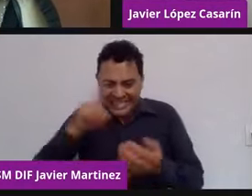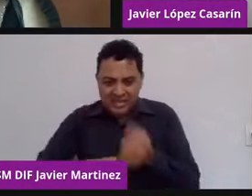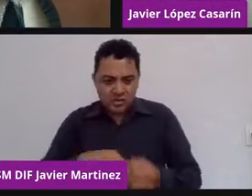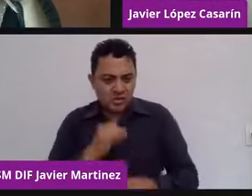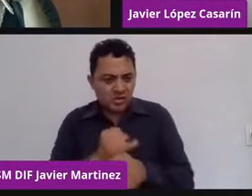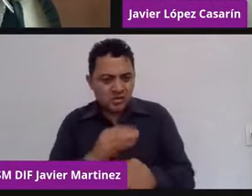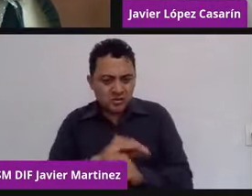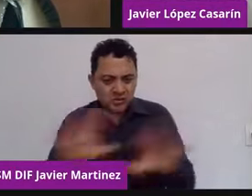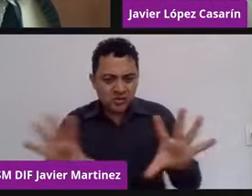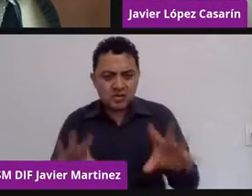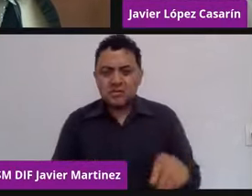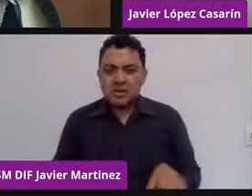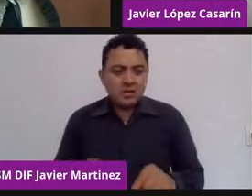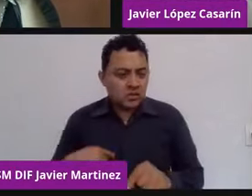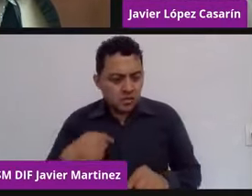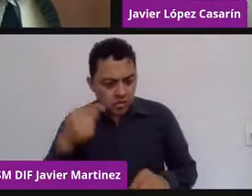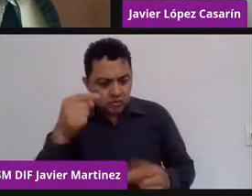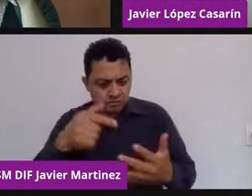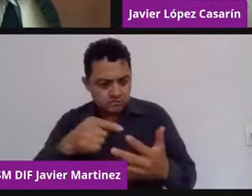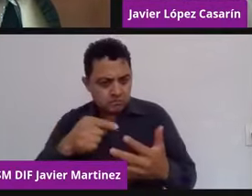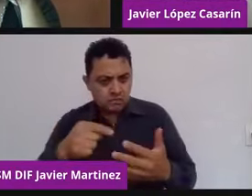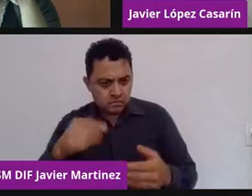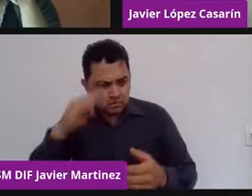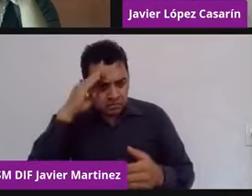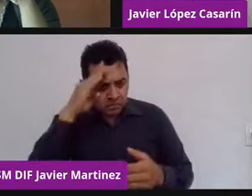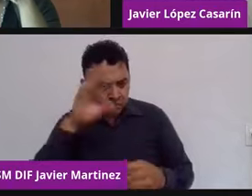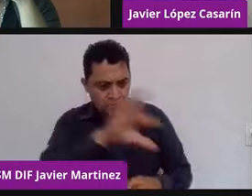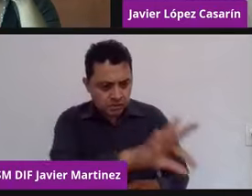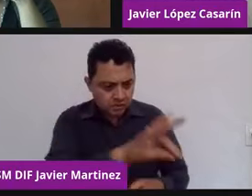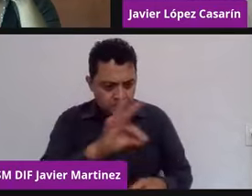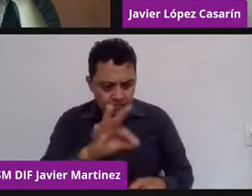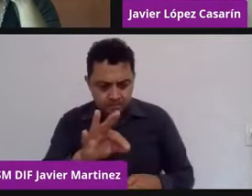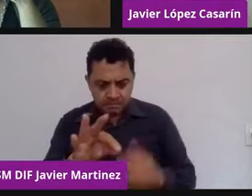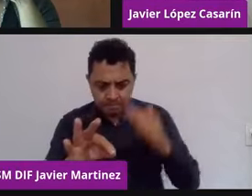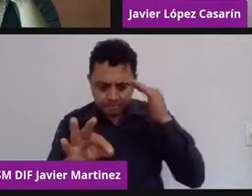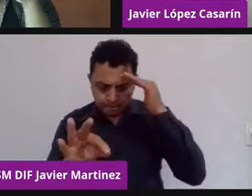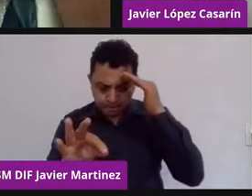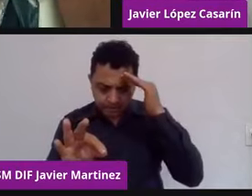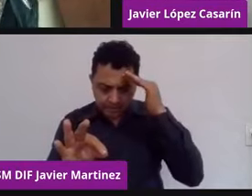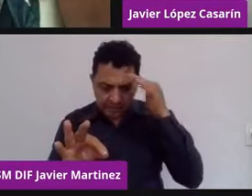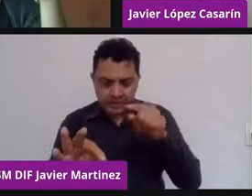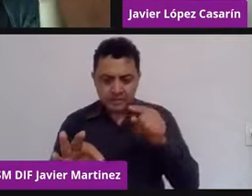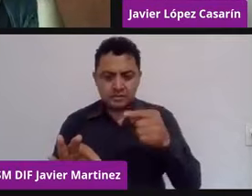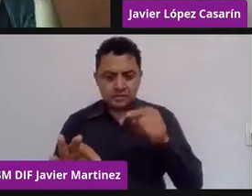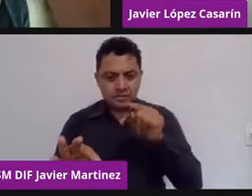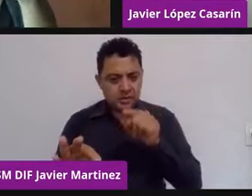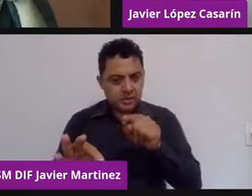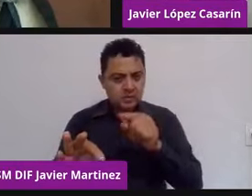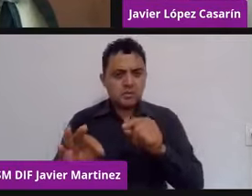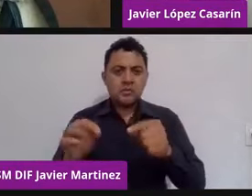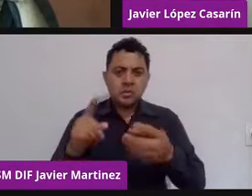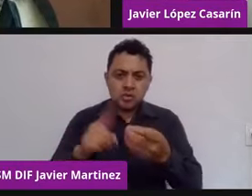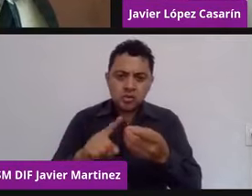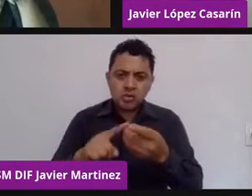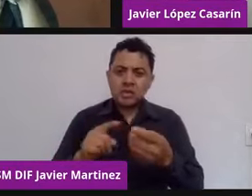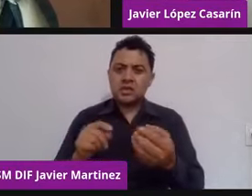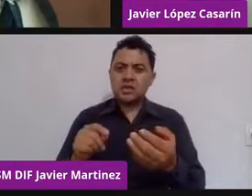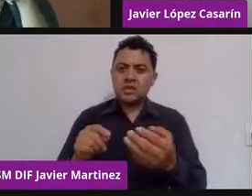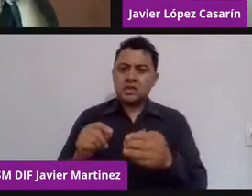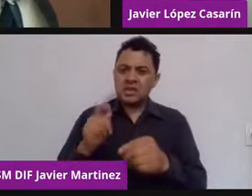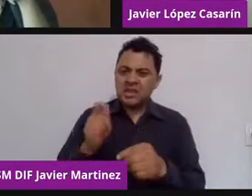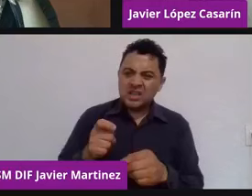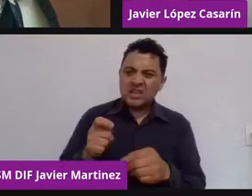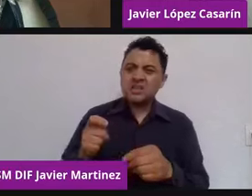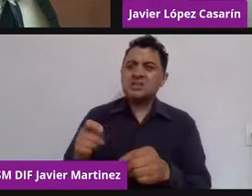contaminantes mayores que existe, que tenemos, es la industria de la moda. ¿Por qué? Pues porque recordaremos a nuestros